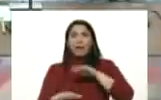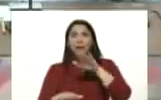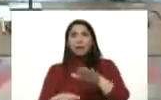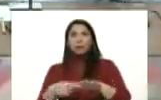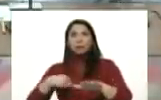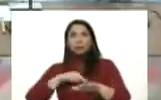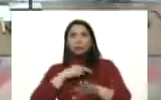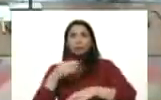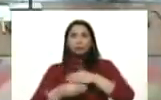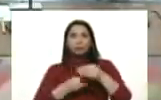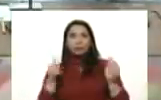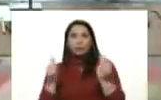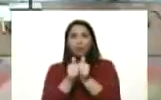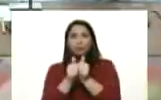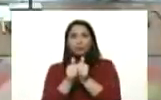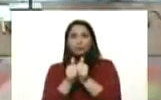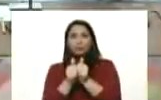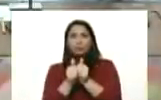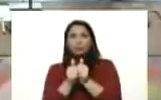con